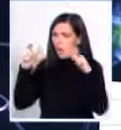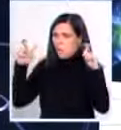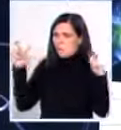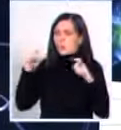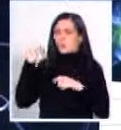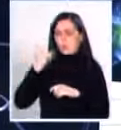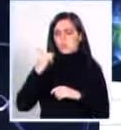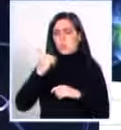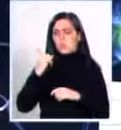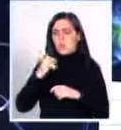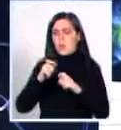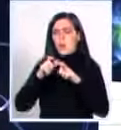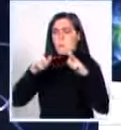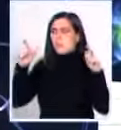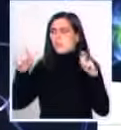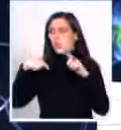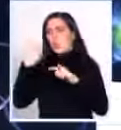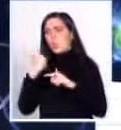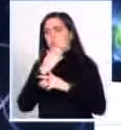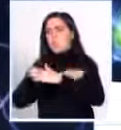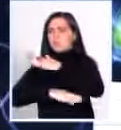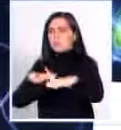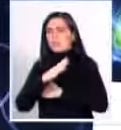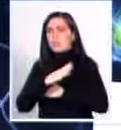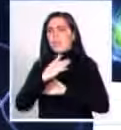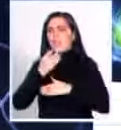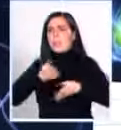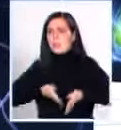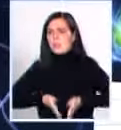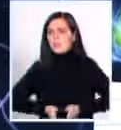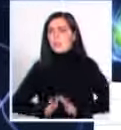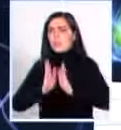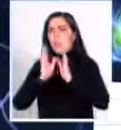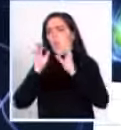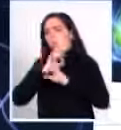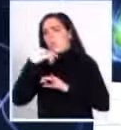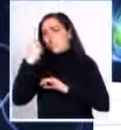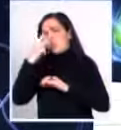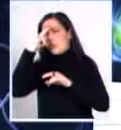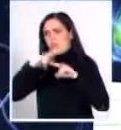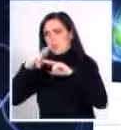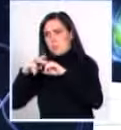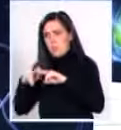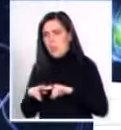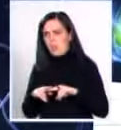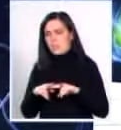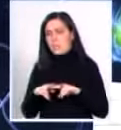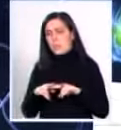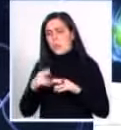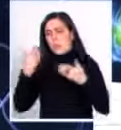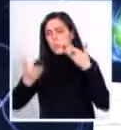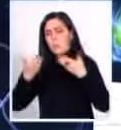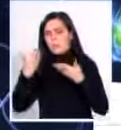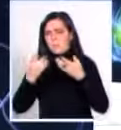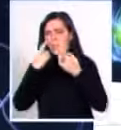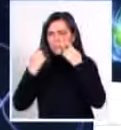Es más alta que otros defectos de nacimiento congénito, como la fenicetonuria, por ejemplo, que